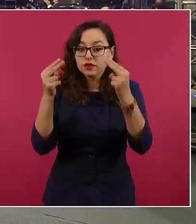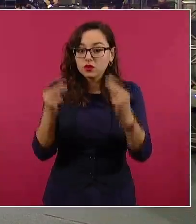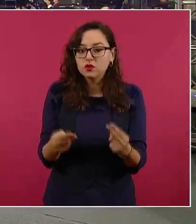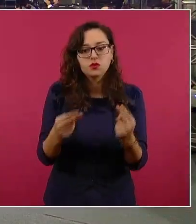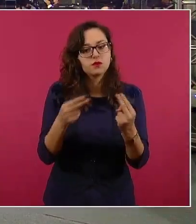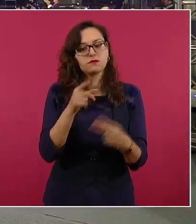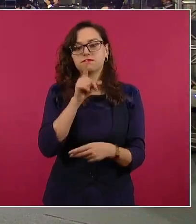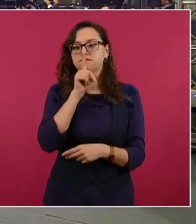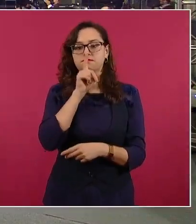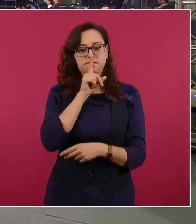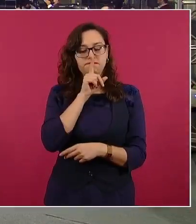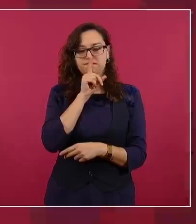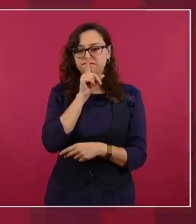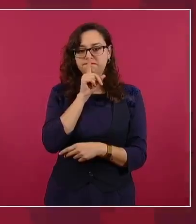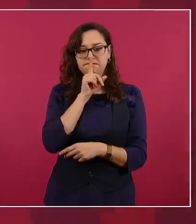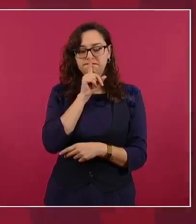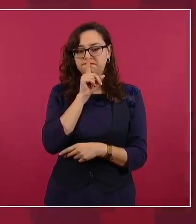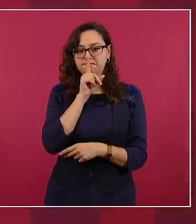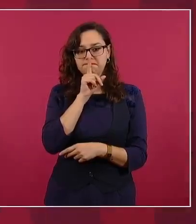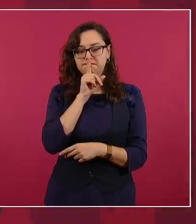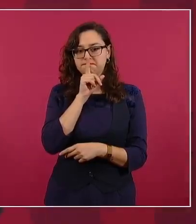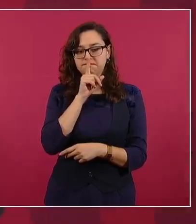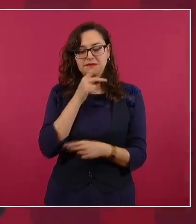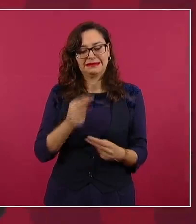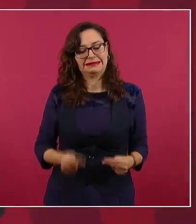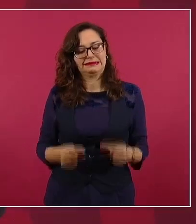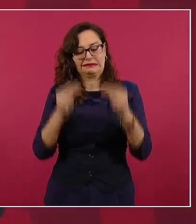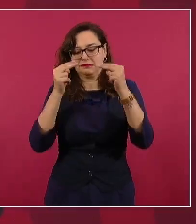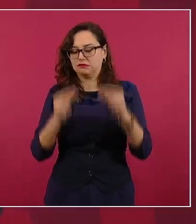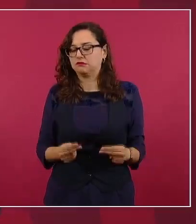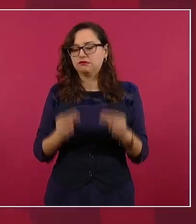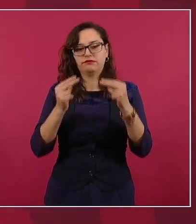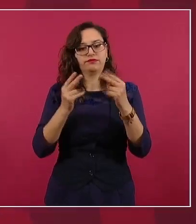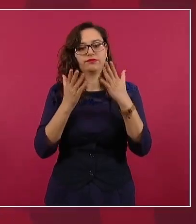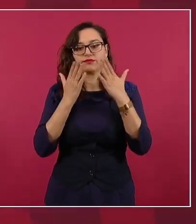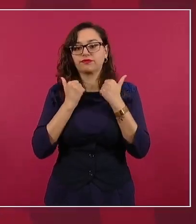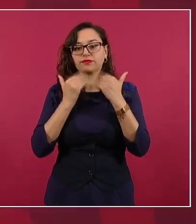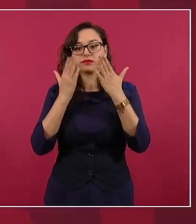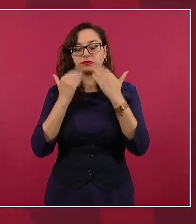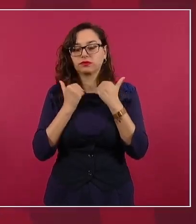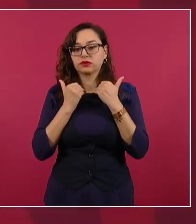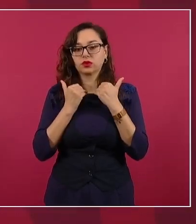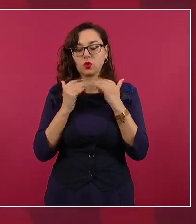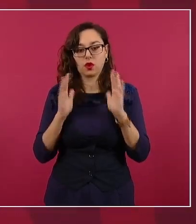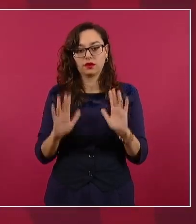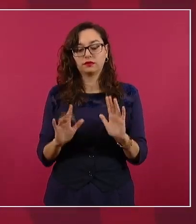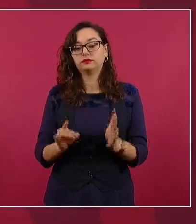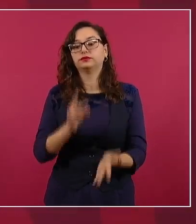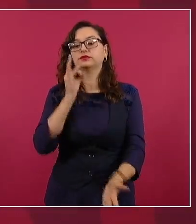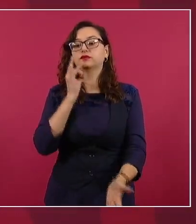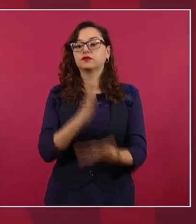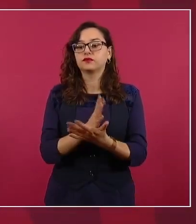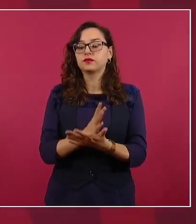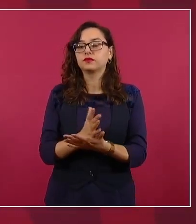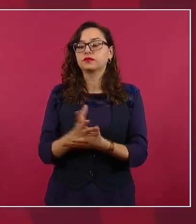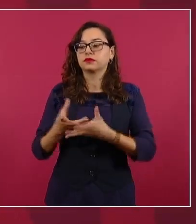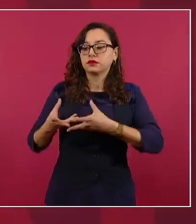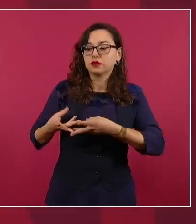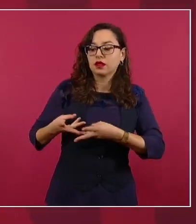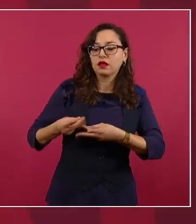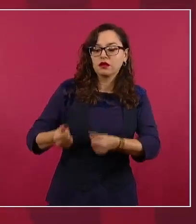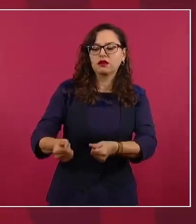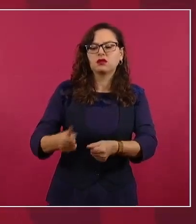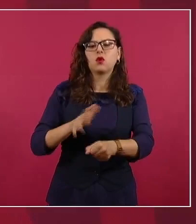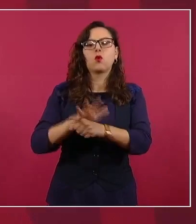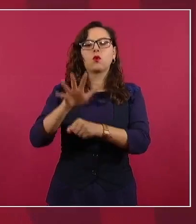los costos de operación, que no tenga números rojos, pero que dé el servicio,